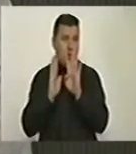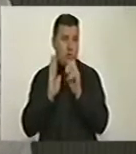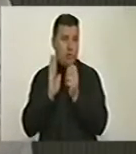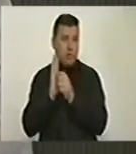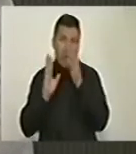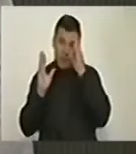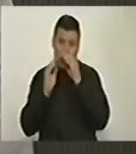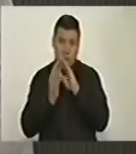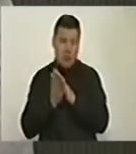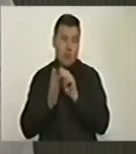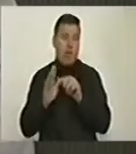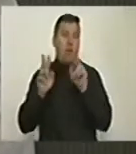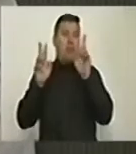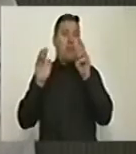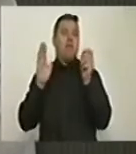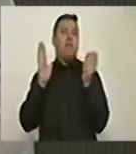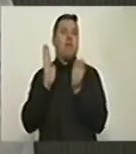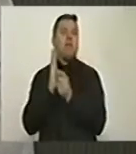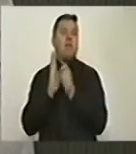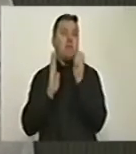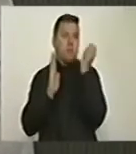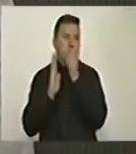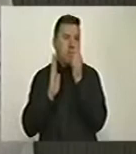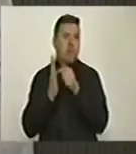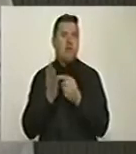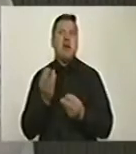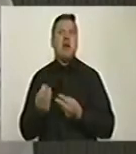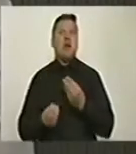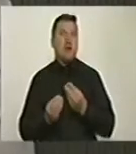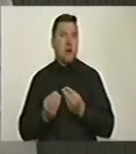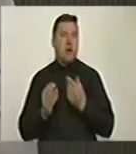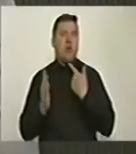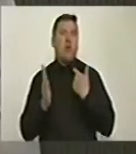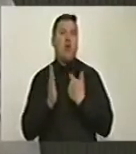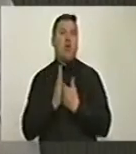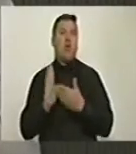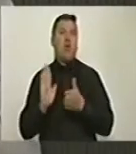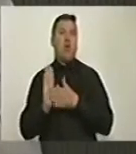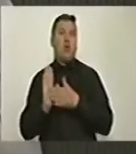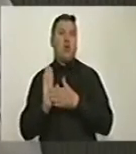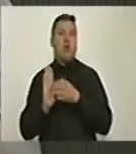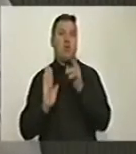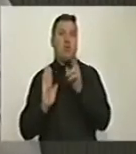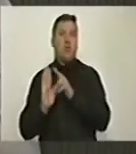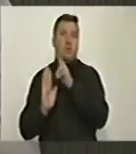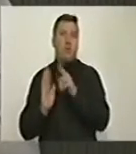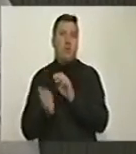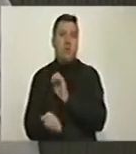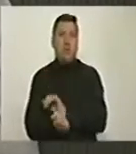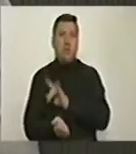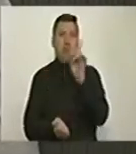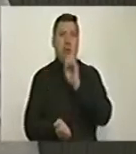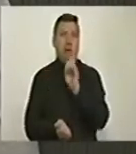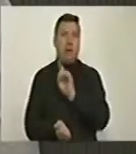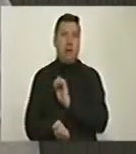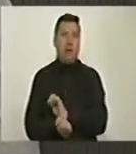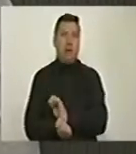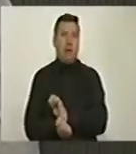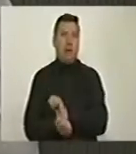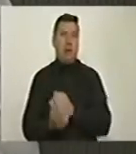se tocó el tema de la droga ilícita para justificar la prohibición de la extradición para